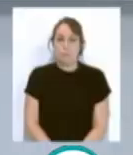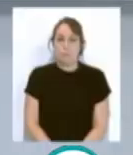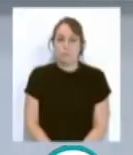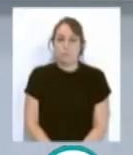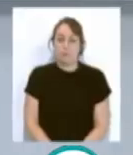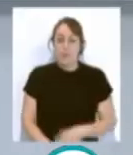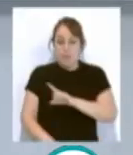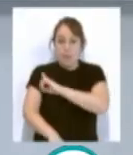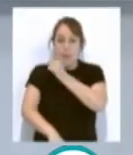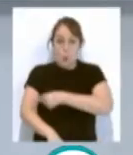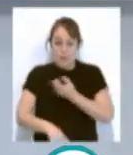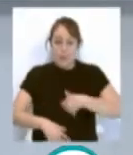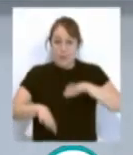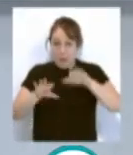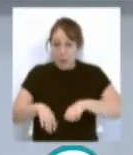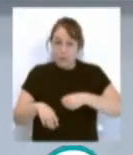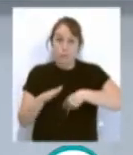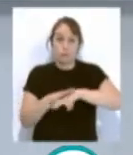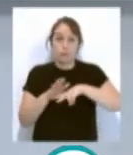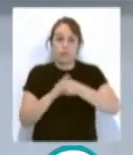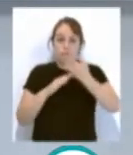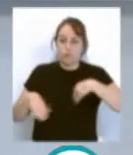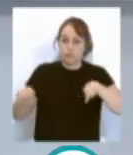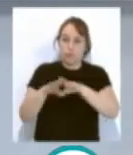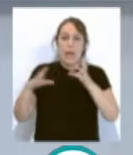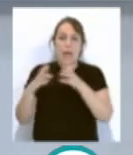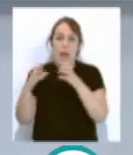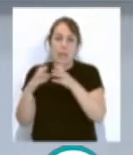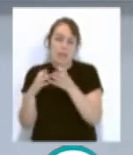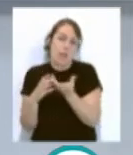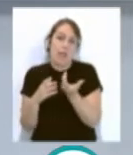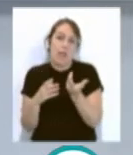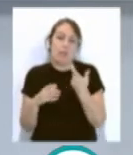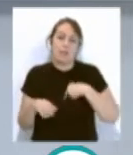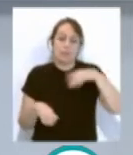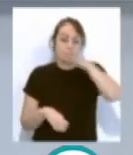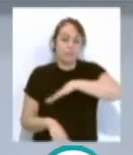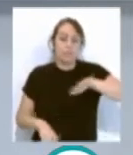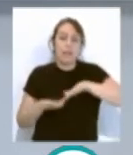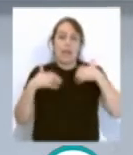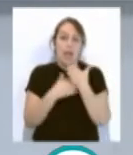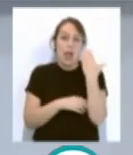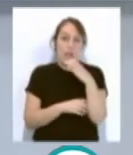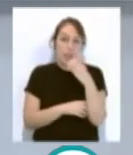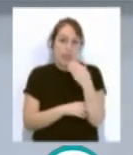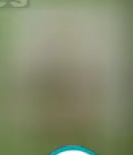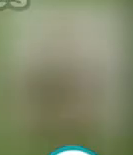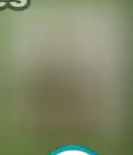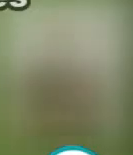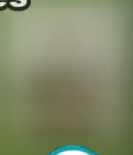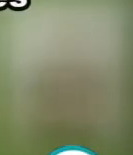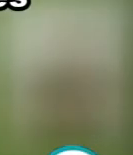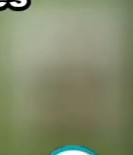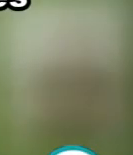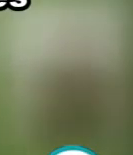Y en deportes, el Cádiz Club de Fútbol igualó ante el Granada Club de Fútbol en Carranza. Germán adelantó a los visitantes tras